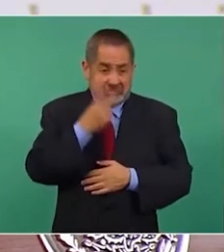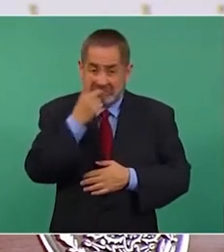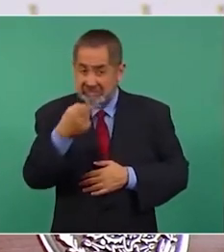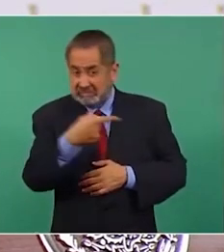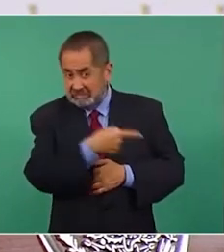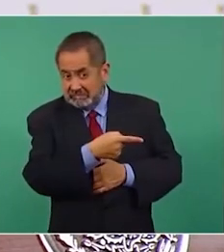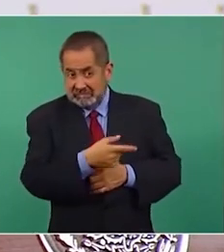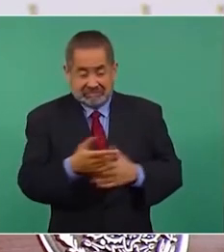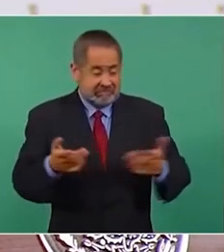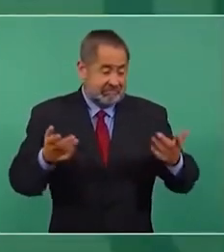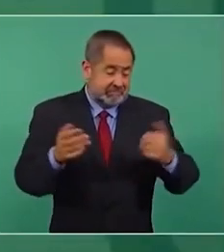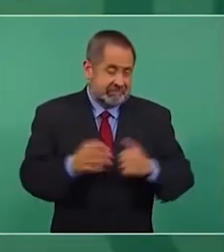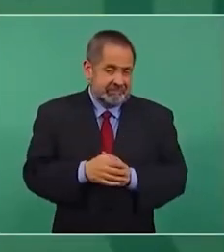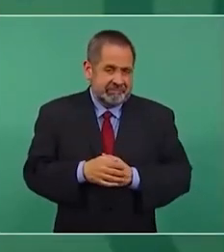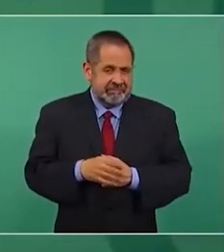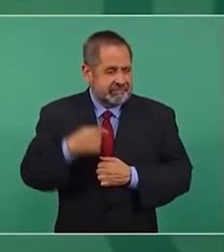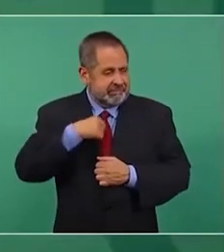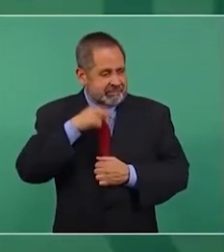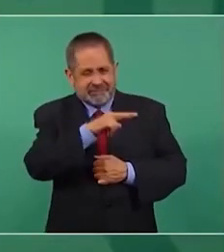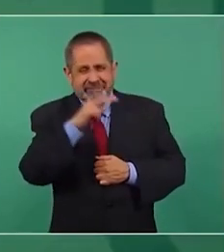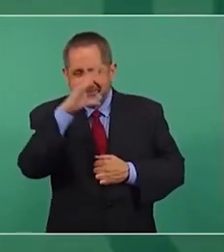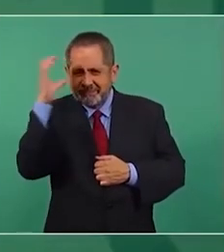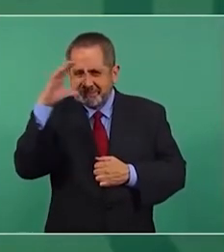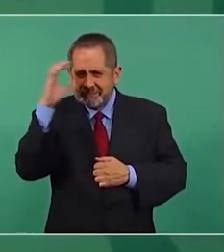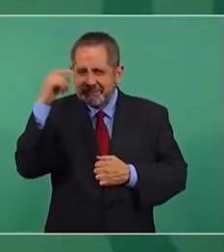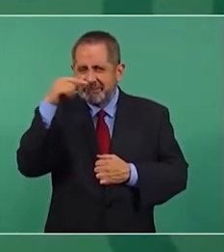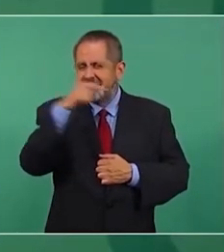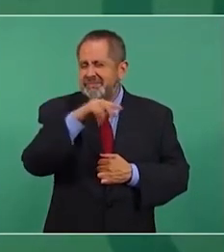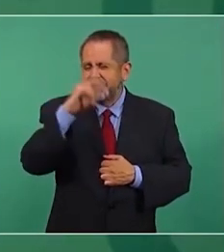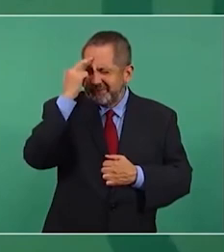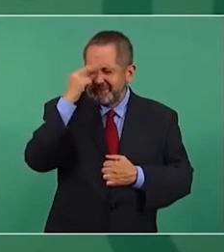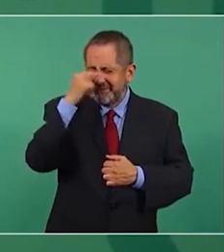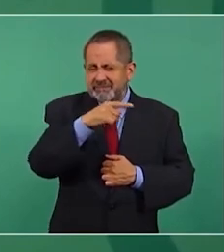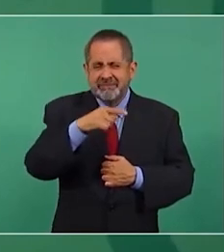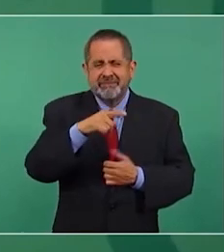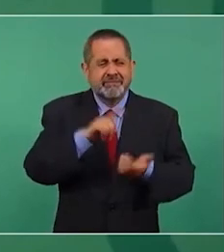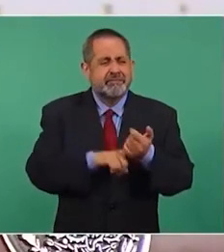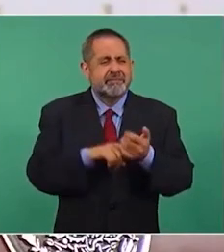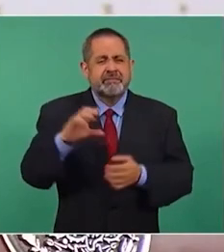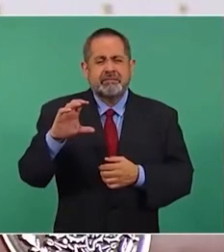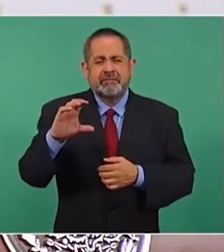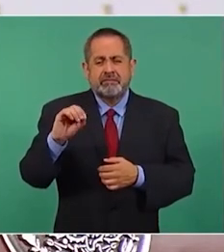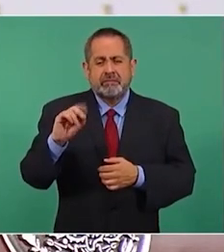ahí estaba yo viendo en la foto al que era de la Copa Armex